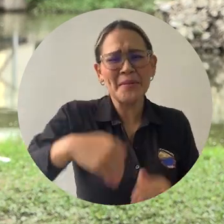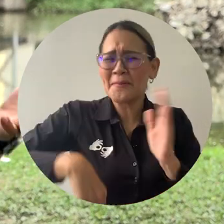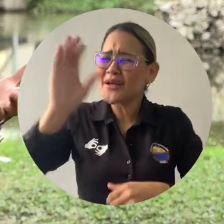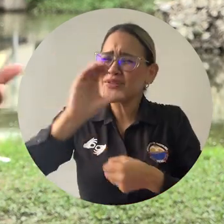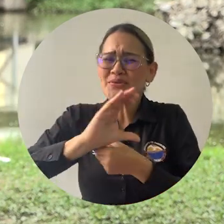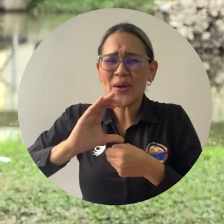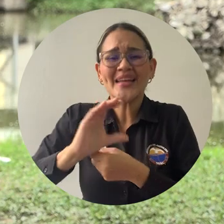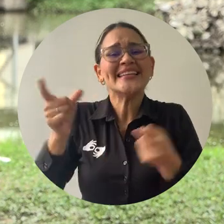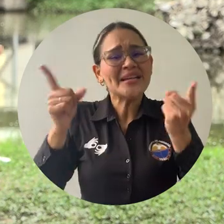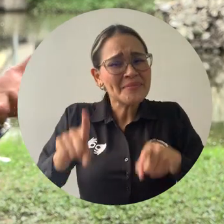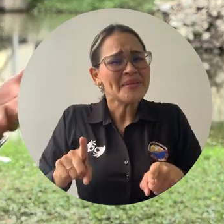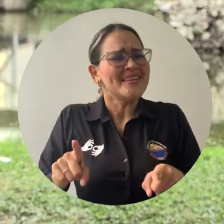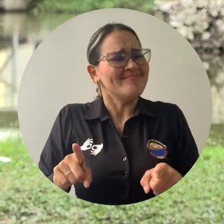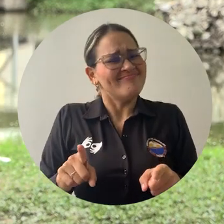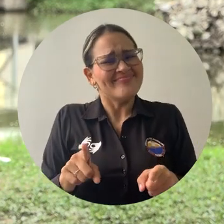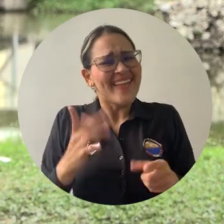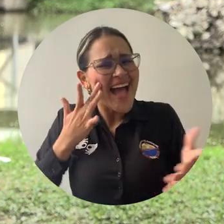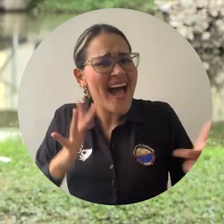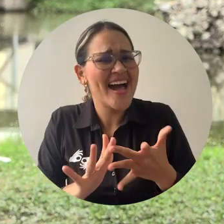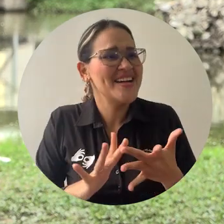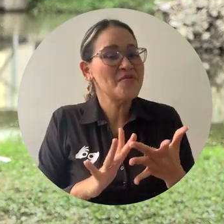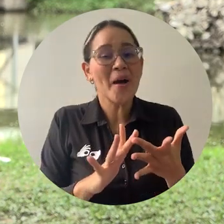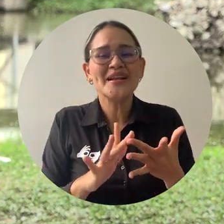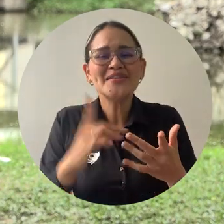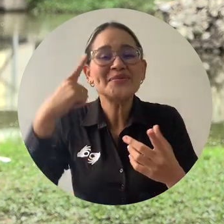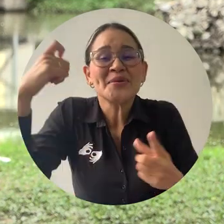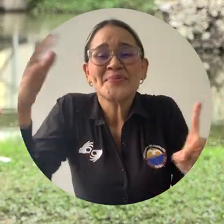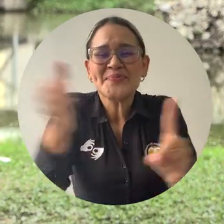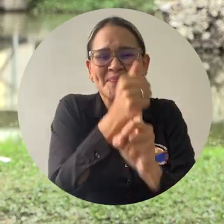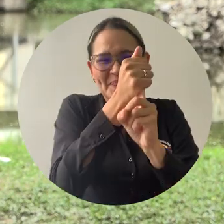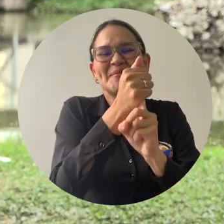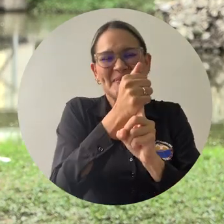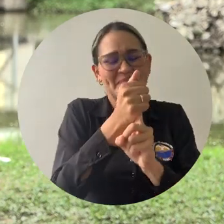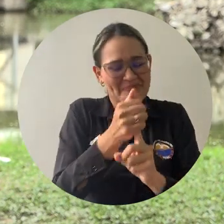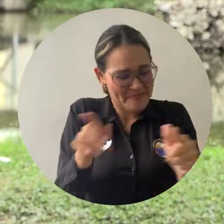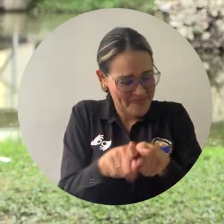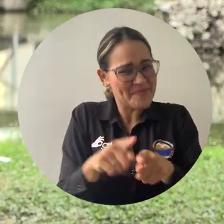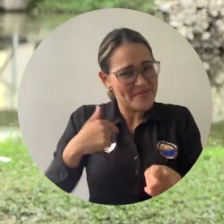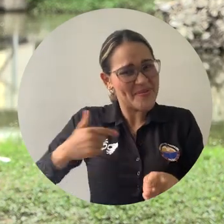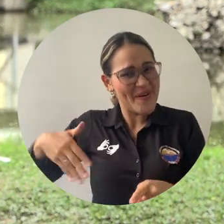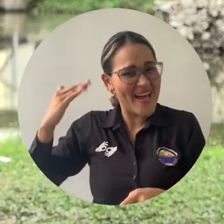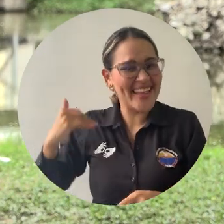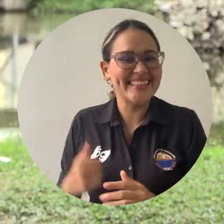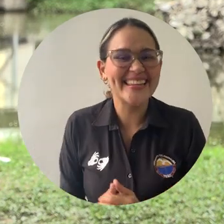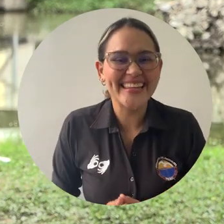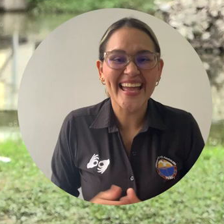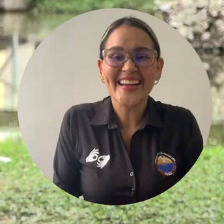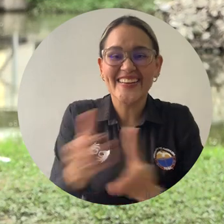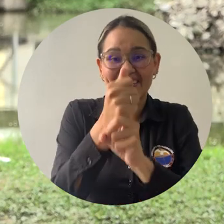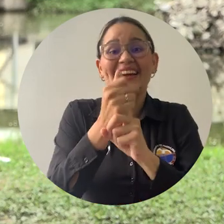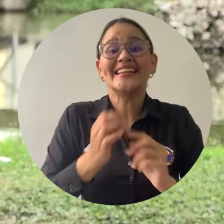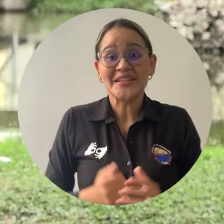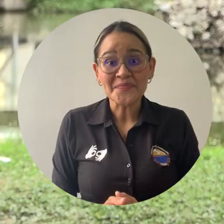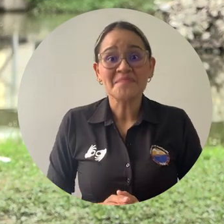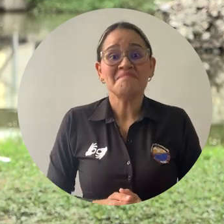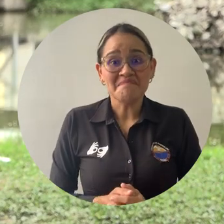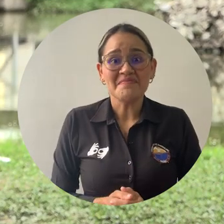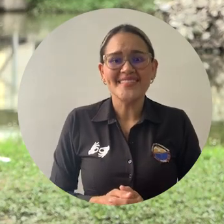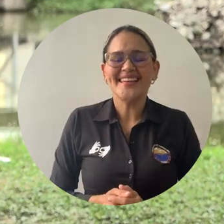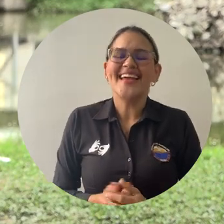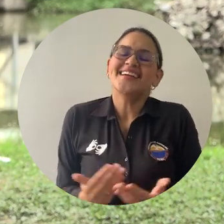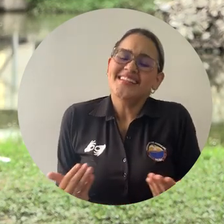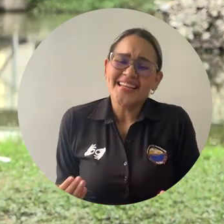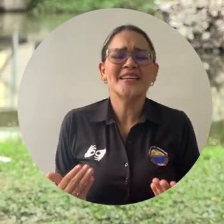oportunidades así como las encontré yo hace casi 40 años. Al igual que muchos, hemos llegado a esta ciudad buscando oportunidades y las encontramos.